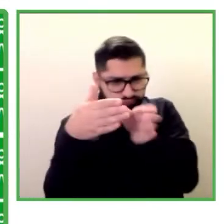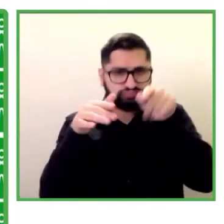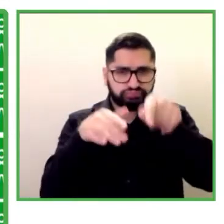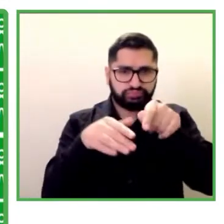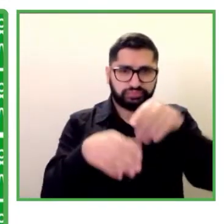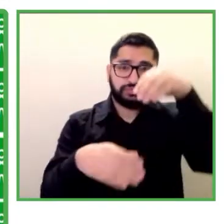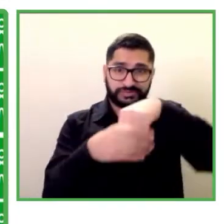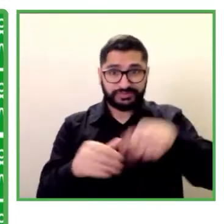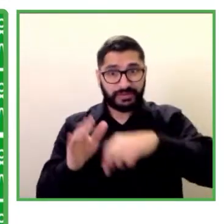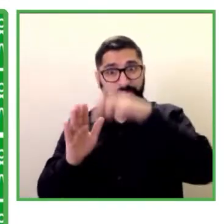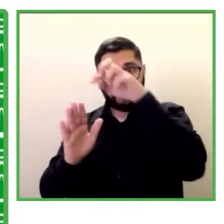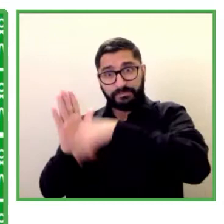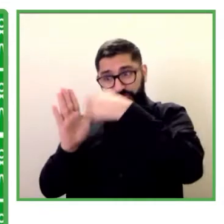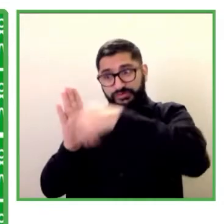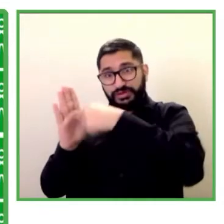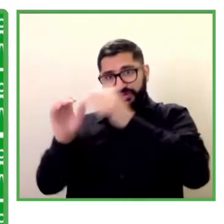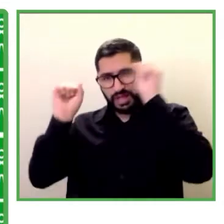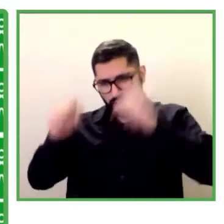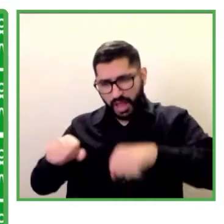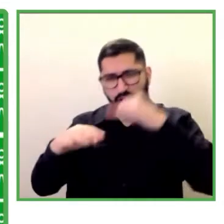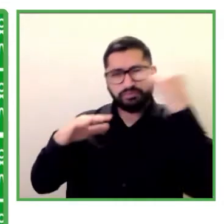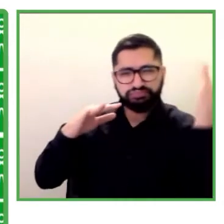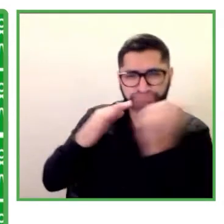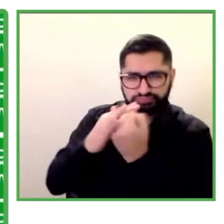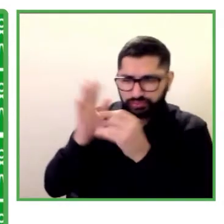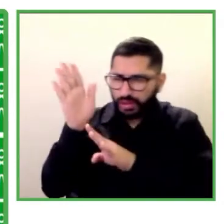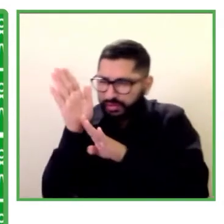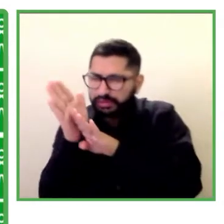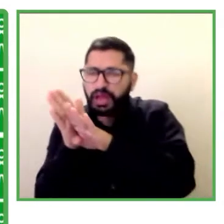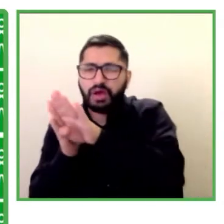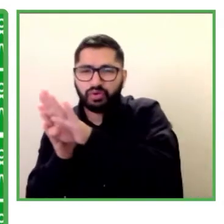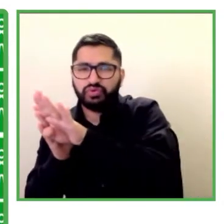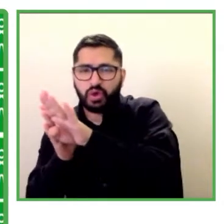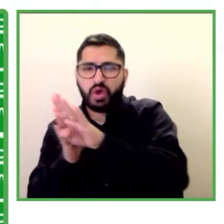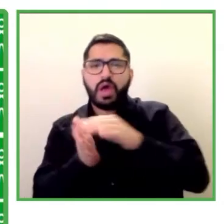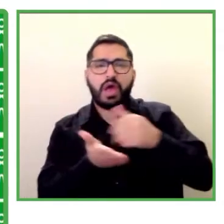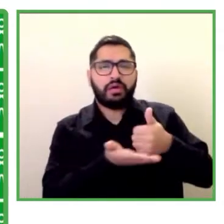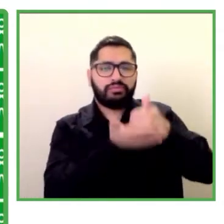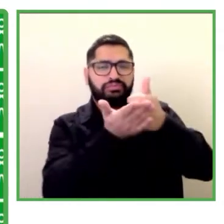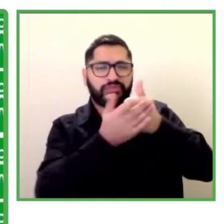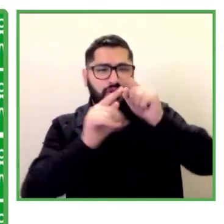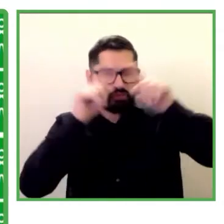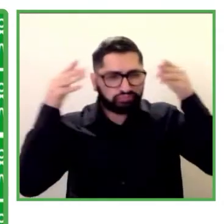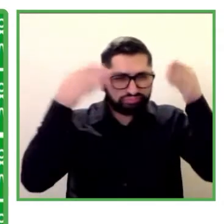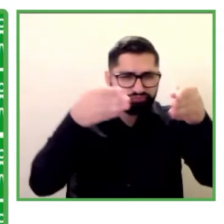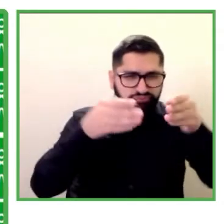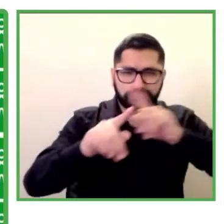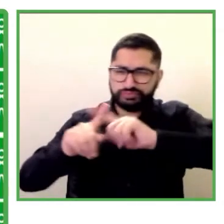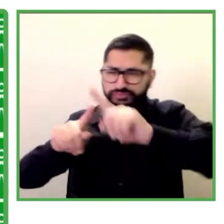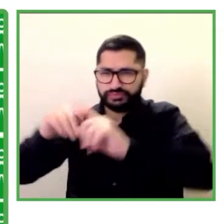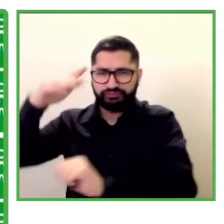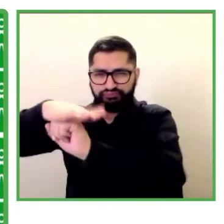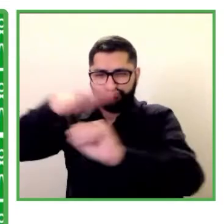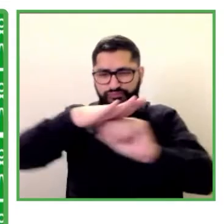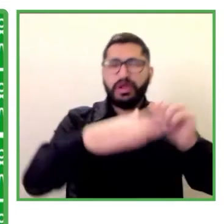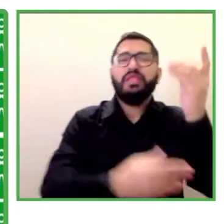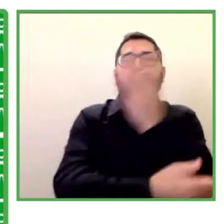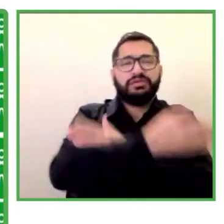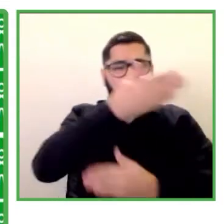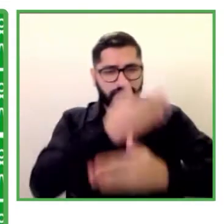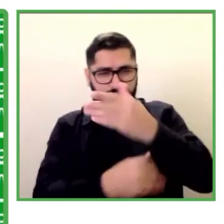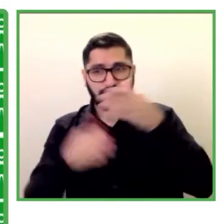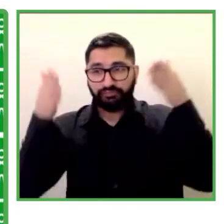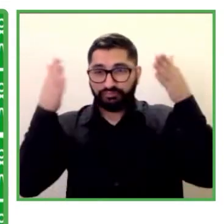y el desarrollo, por supuesto, de las personas con discapacidad en el ámbito laboral. Así que por allí están un poco